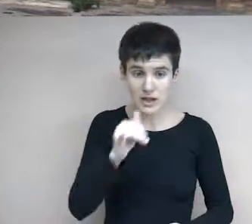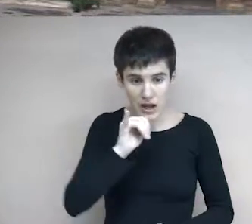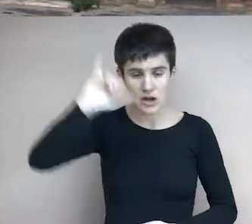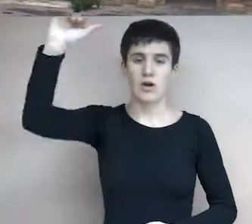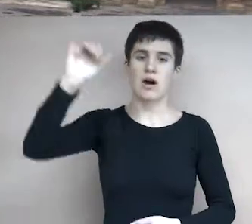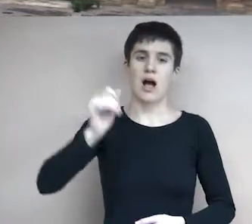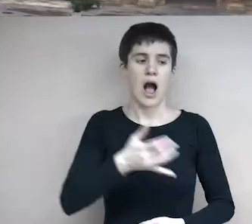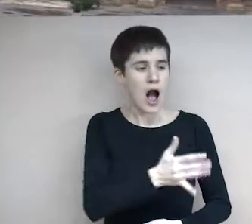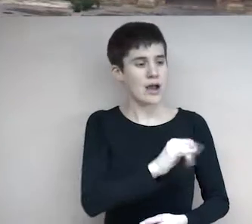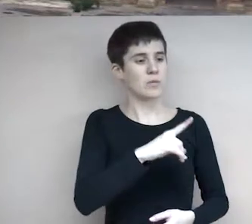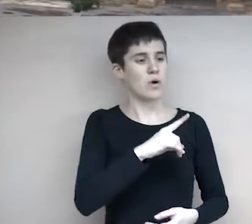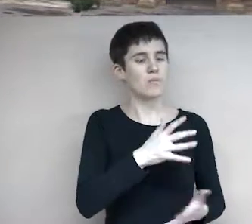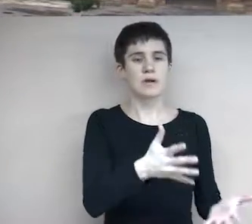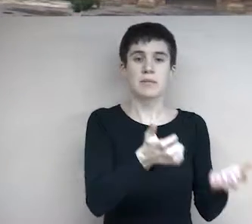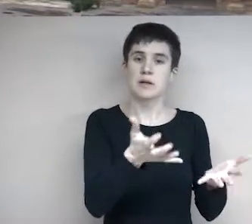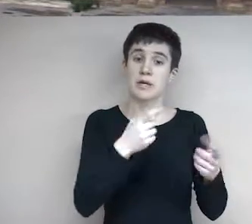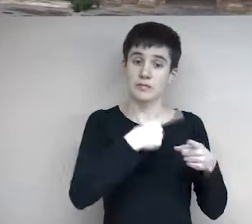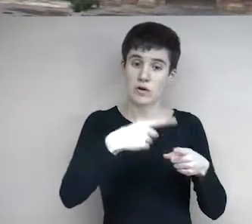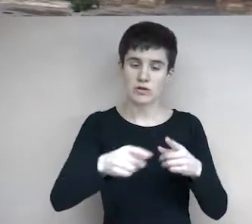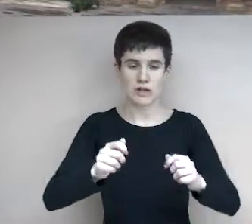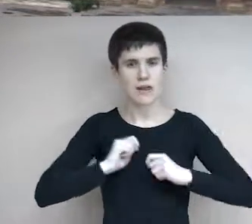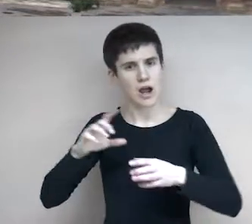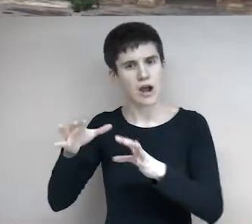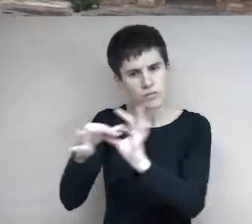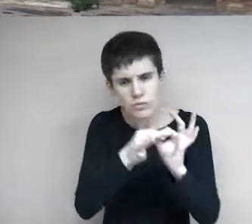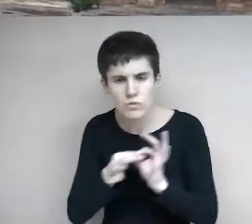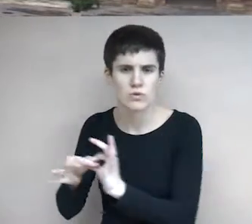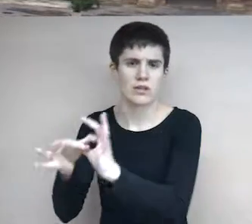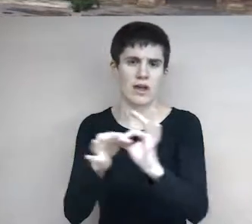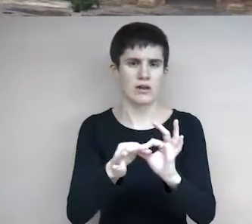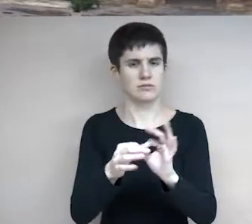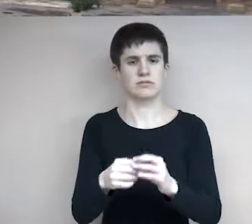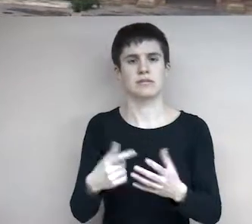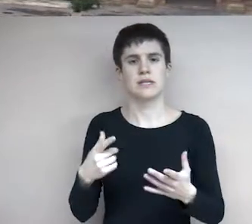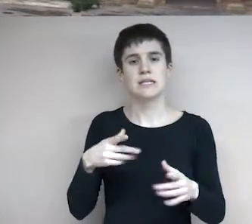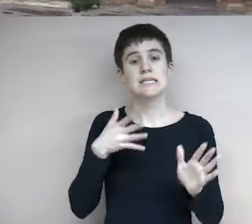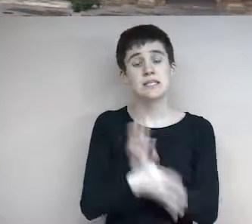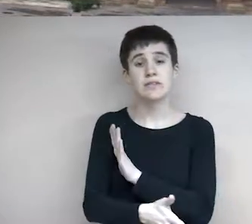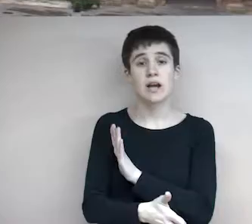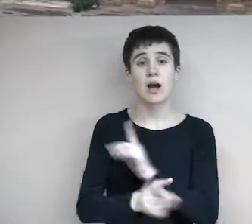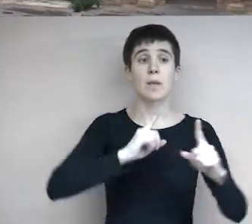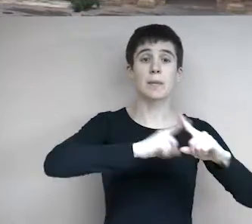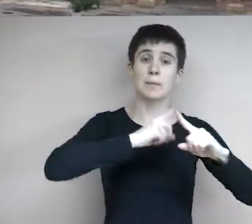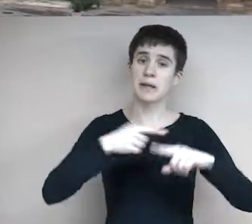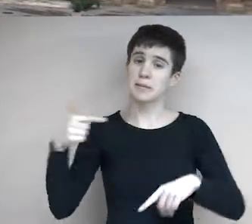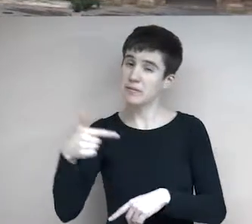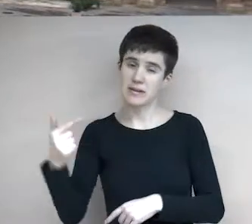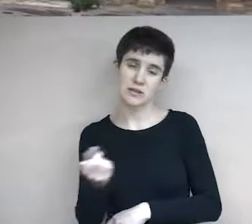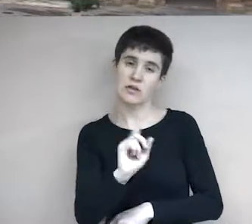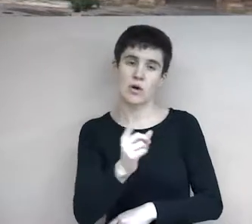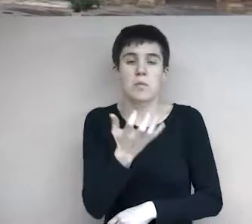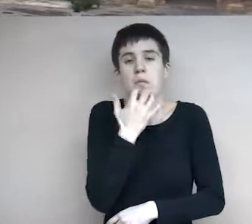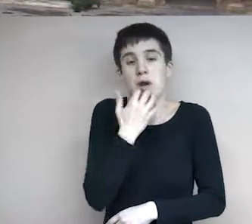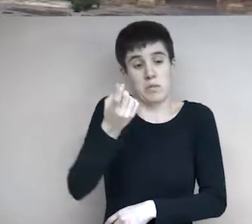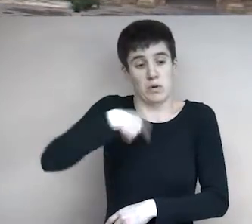bienes que unen y no separan, que suman y no restan, que multiplican y no dividen. Entre ellos